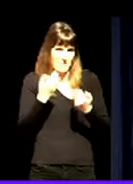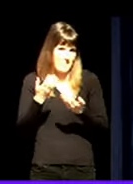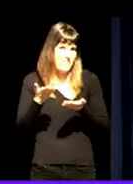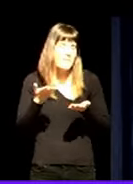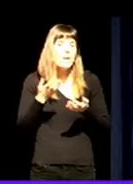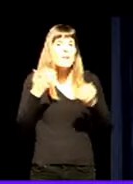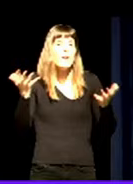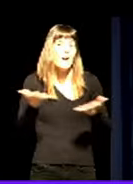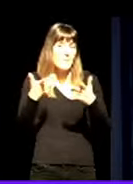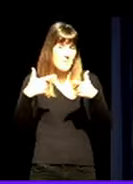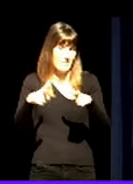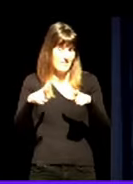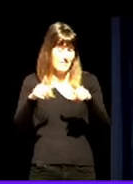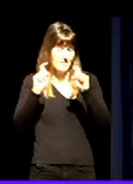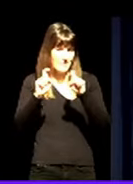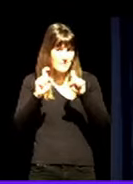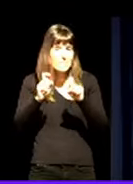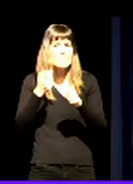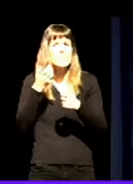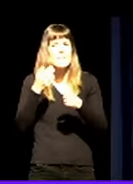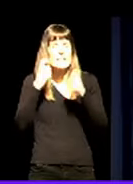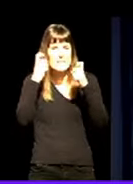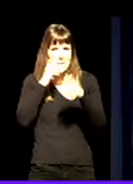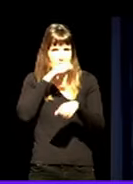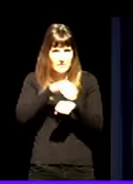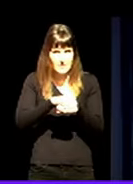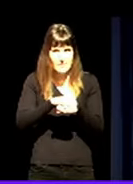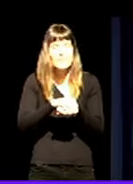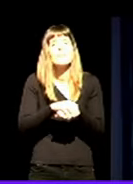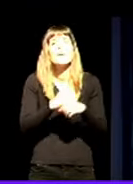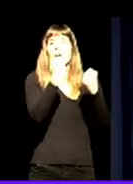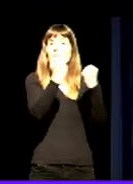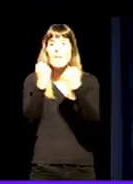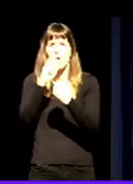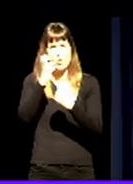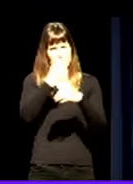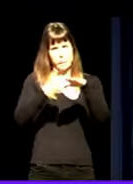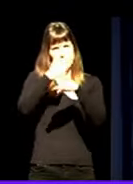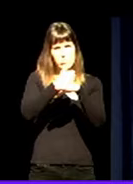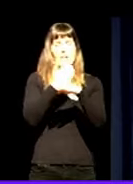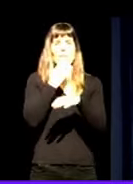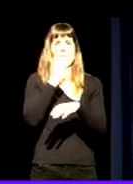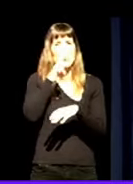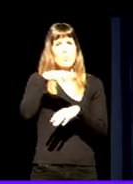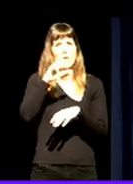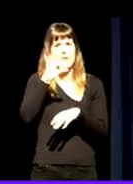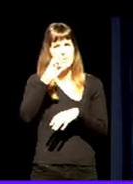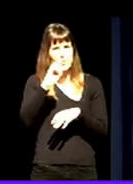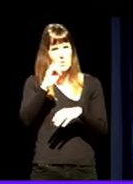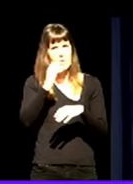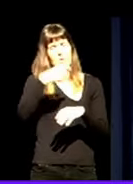eskuntza ere muarekin. Badabesten tira edatene, maia goren ekoa, unesko bere